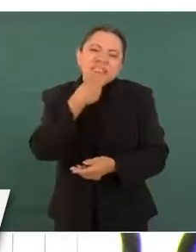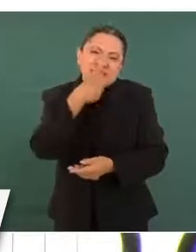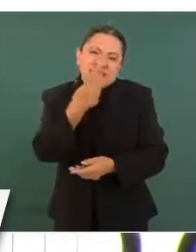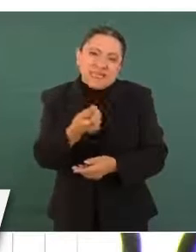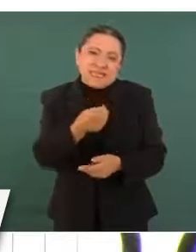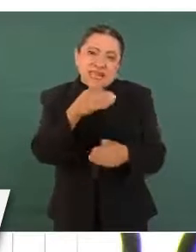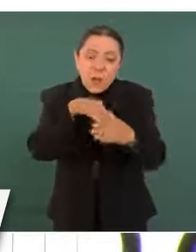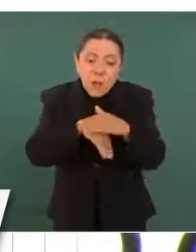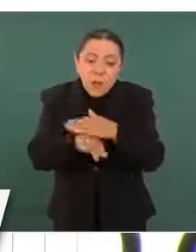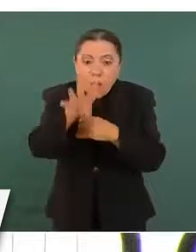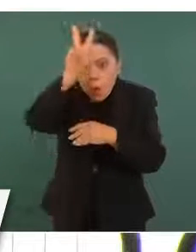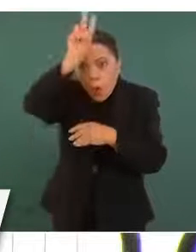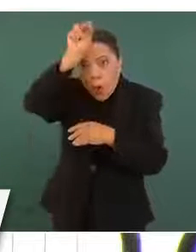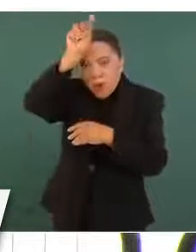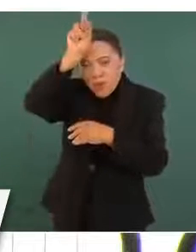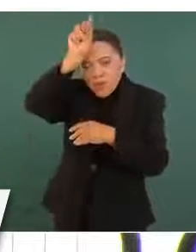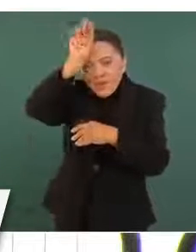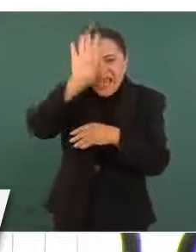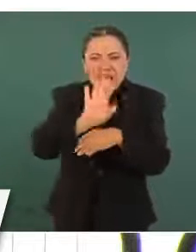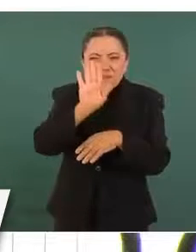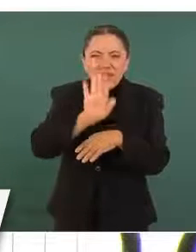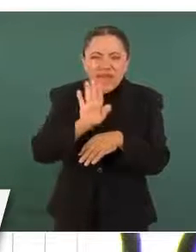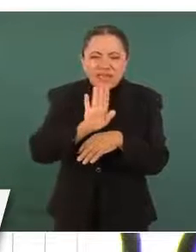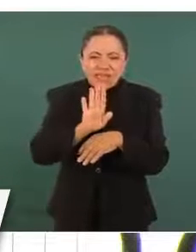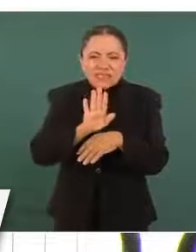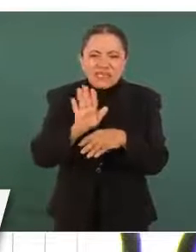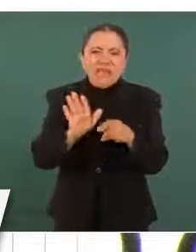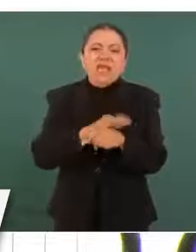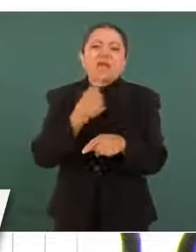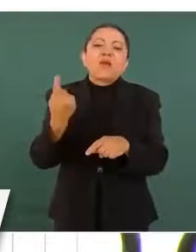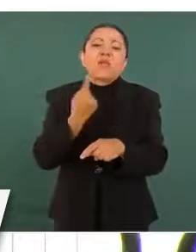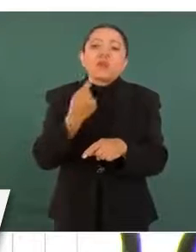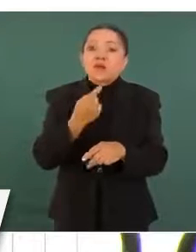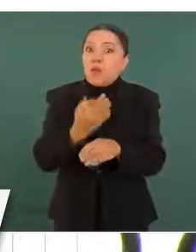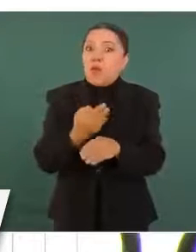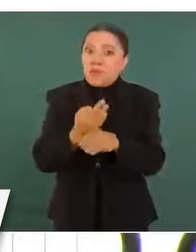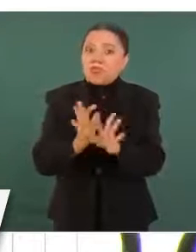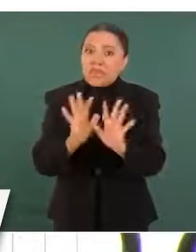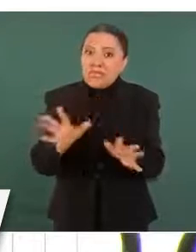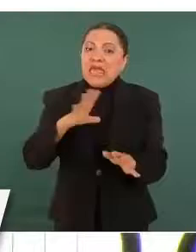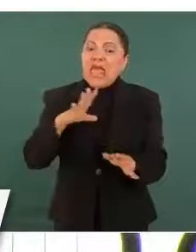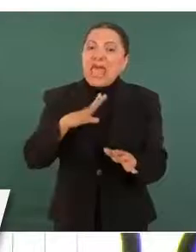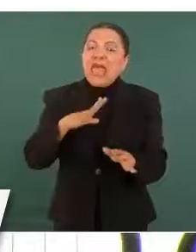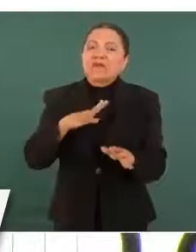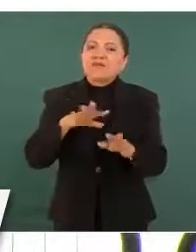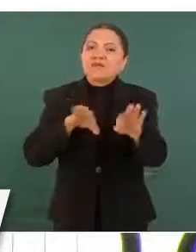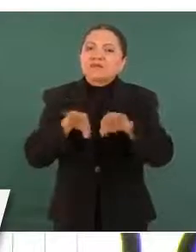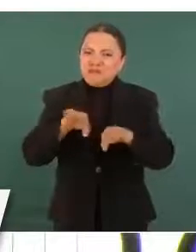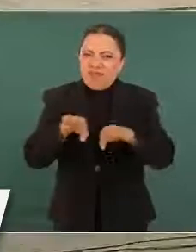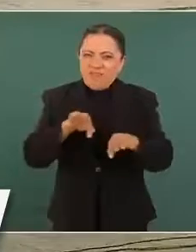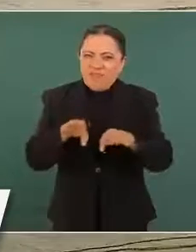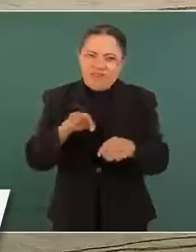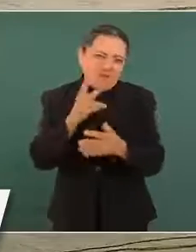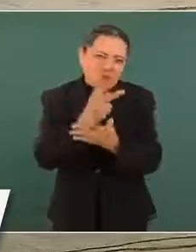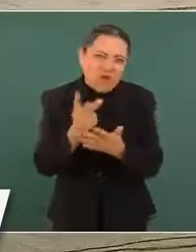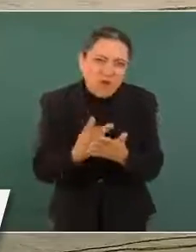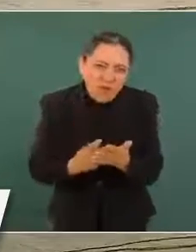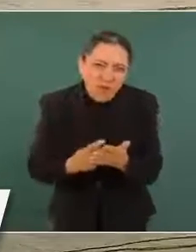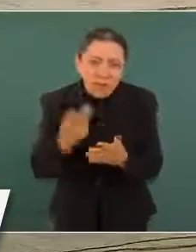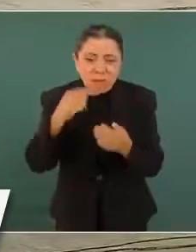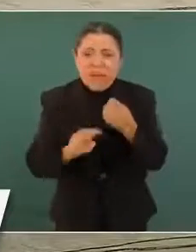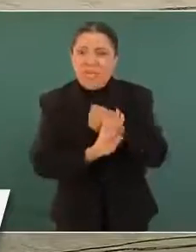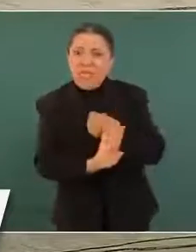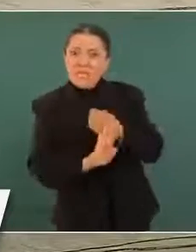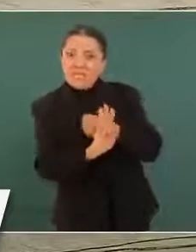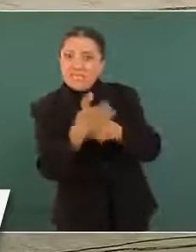sobre lo que va del operativo denominado Frozen, que se está trabajando para evitar esta problemática? Bueno,